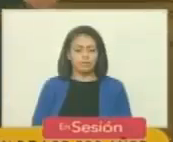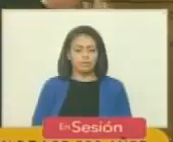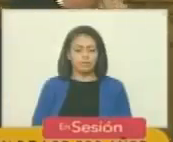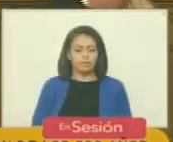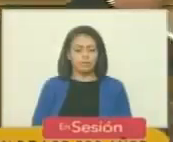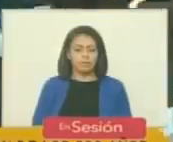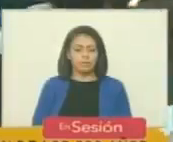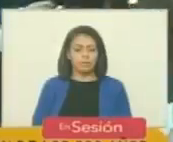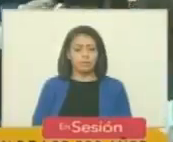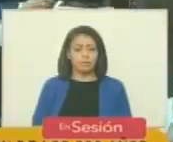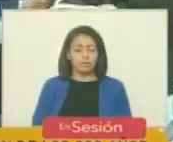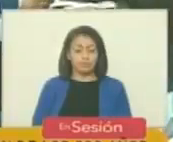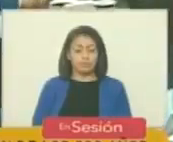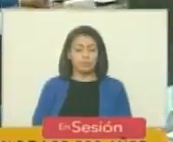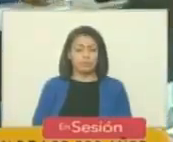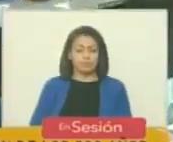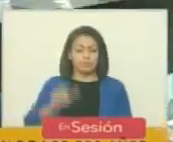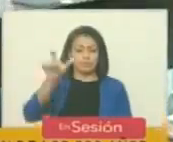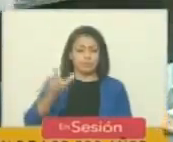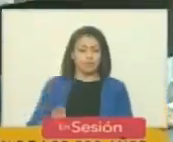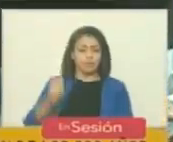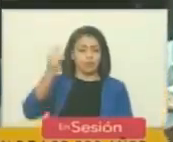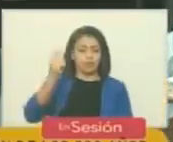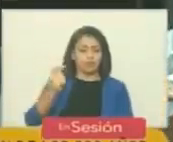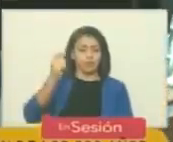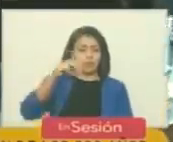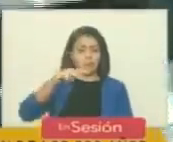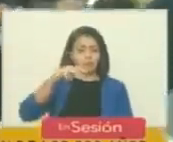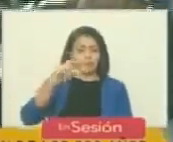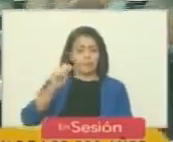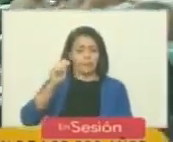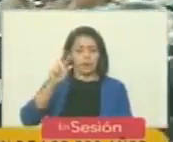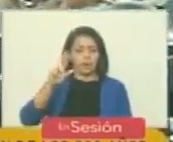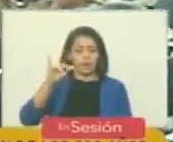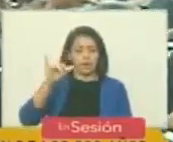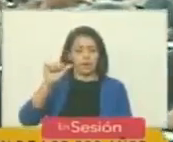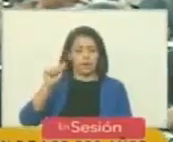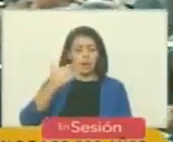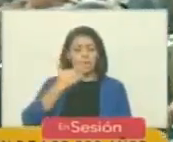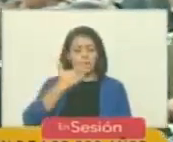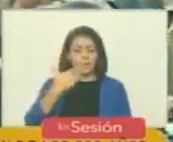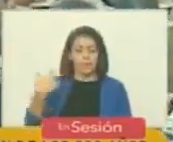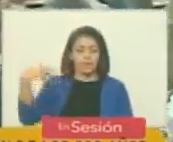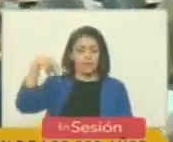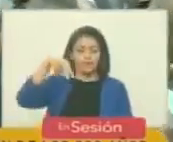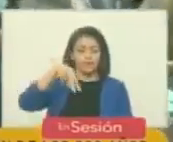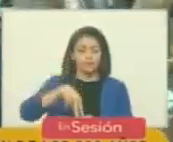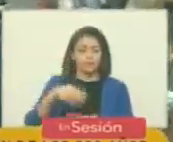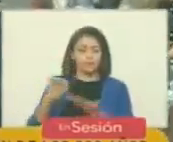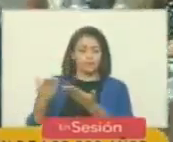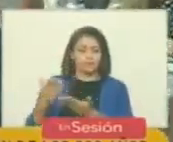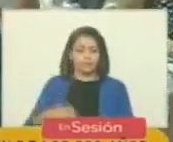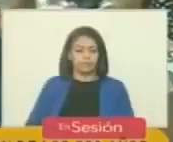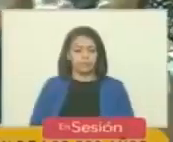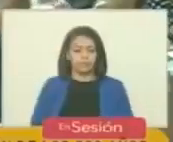voy a dejar en derecho de palabra a la diputada María Carola Chávez solicita la tribuna de oradores y le concede